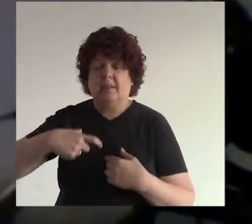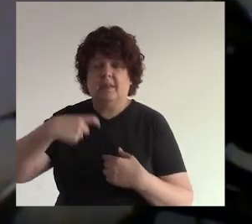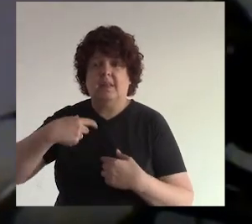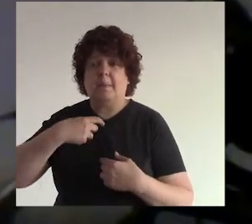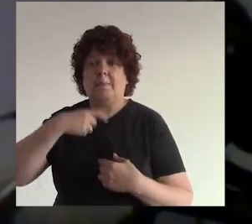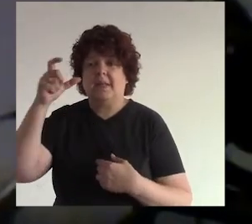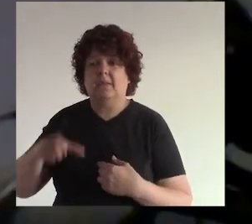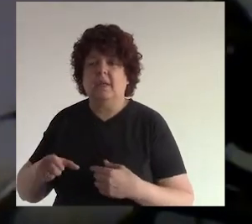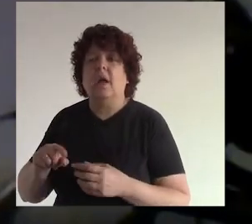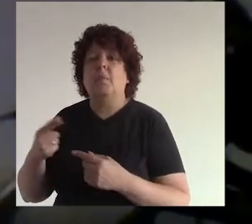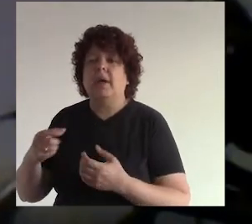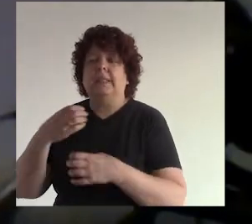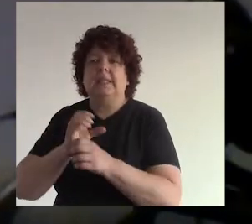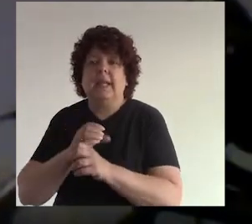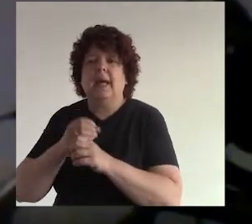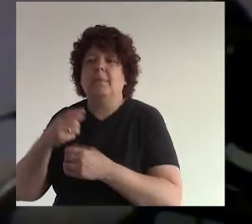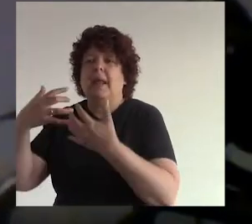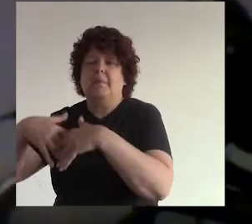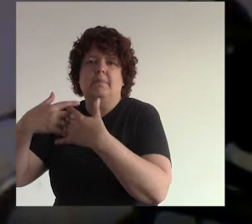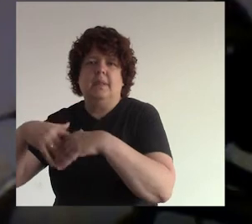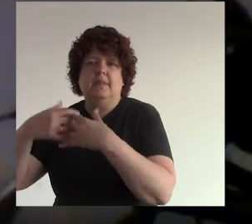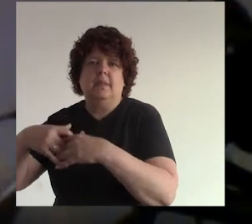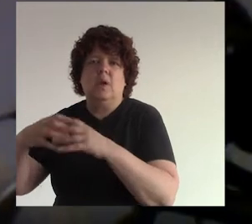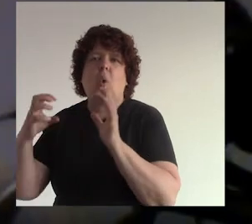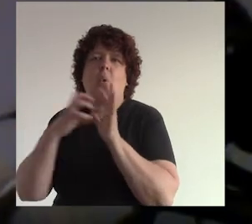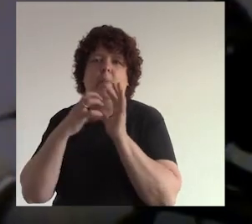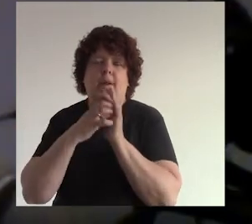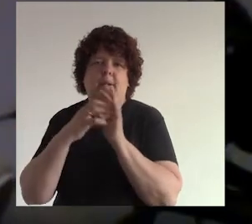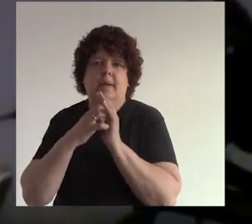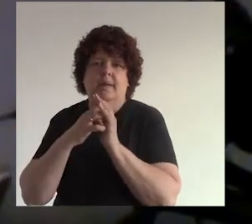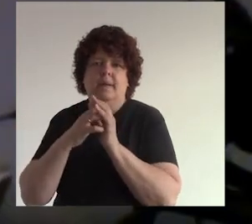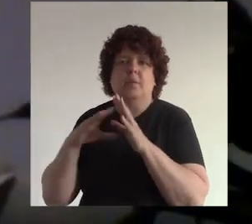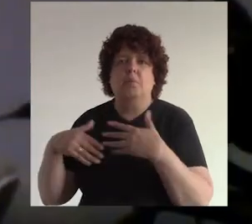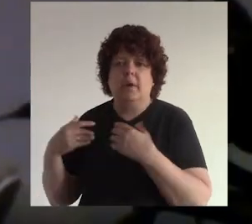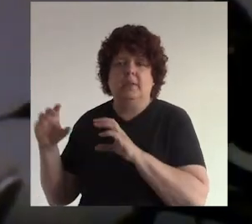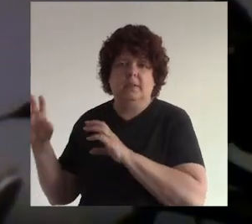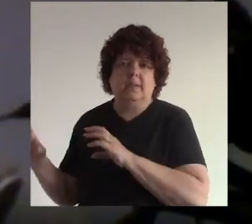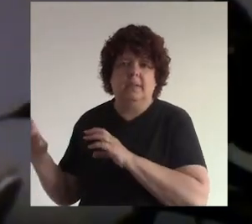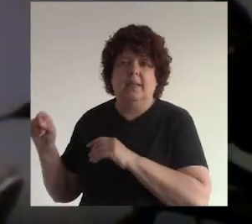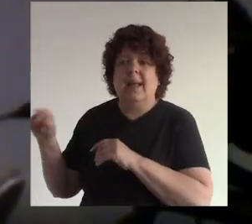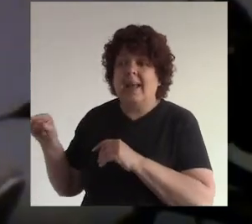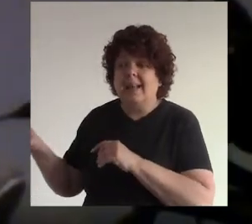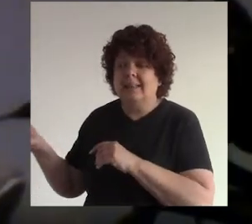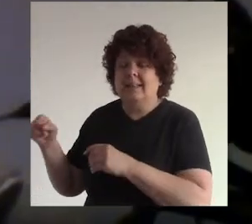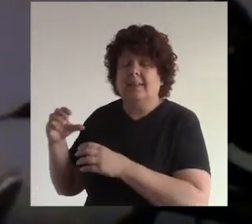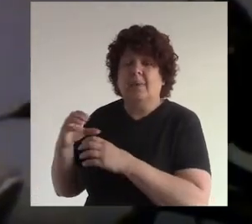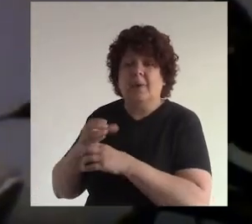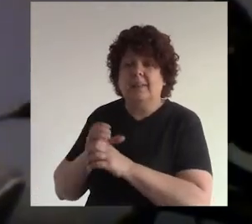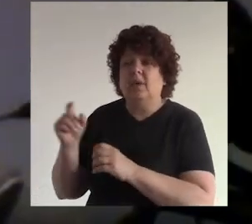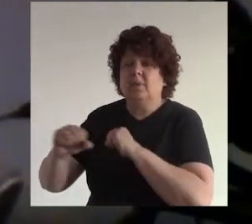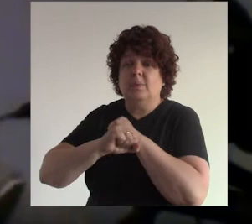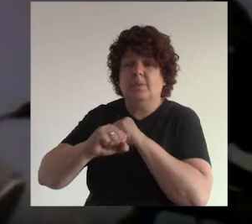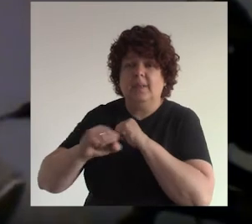una cuenta de usuario puedes crear una cuenta para empresa o para marca ¿no? para emprendedor es de en esa cuenta de emprendedor